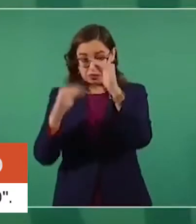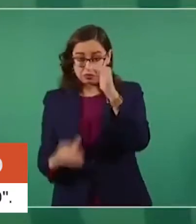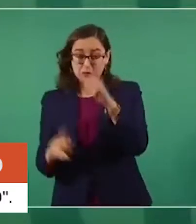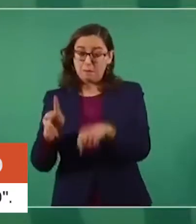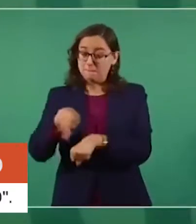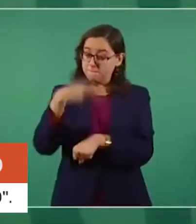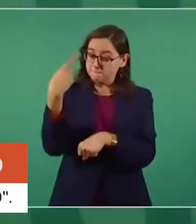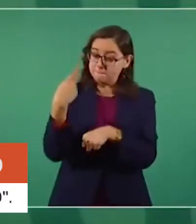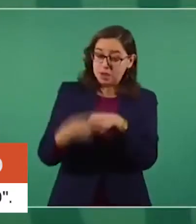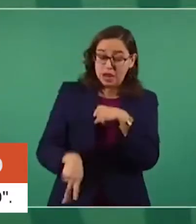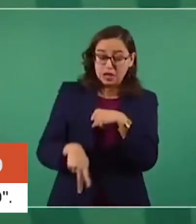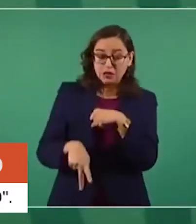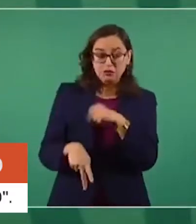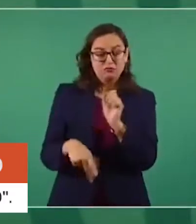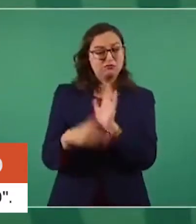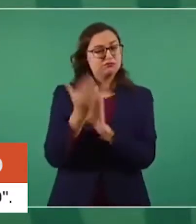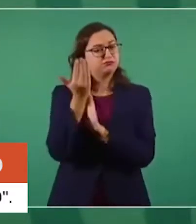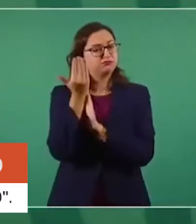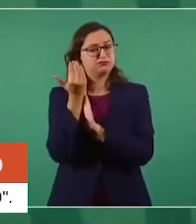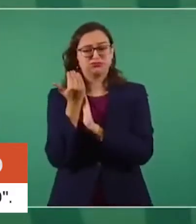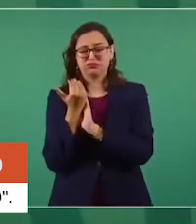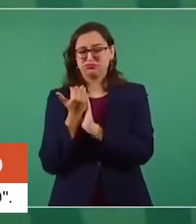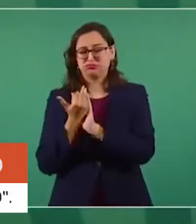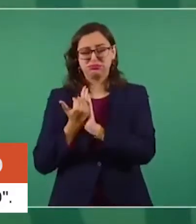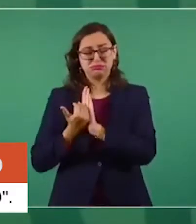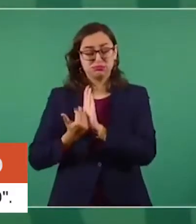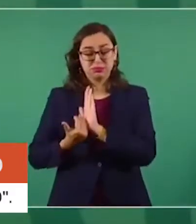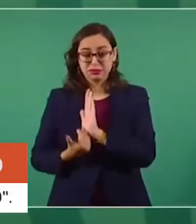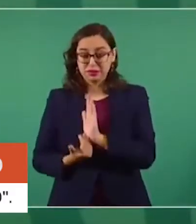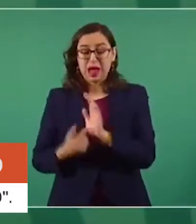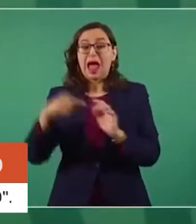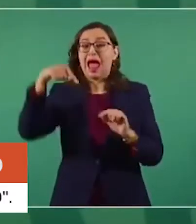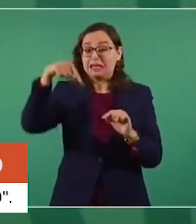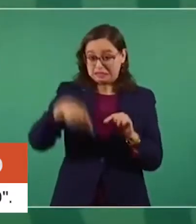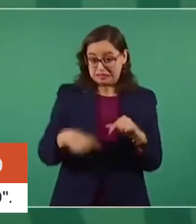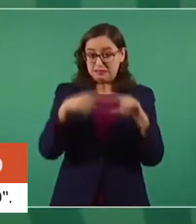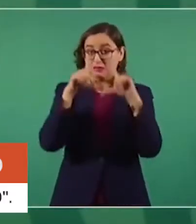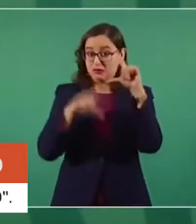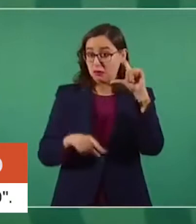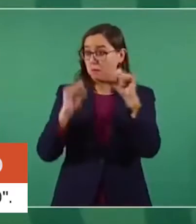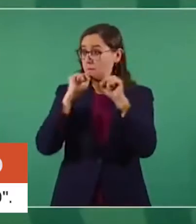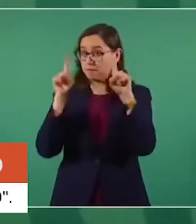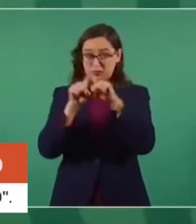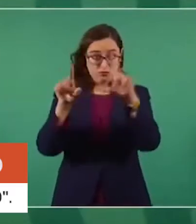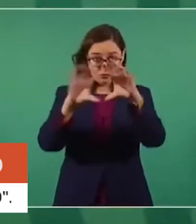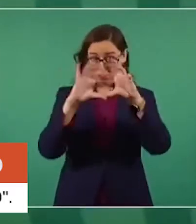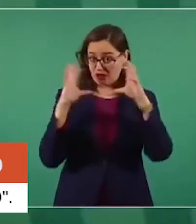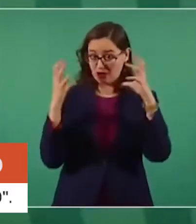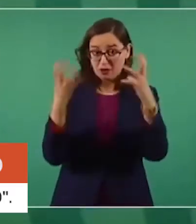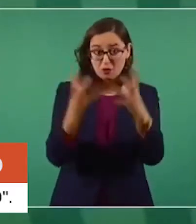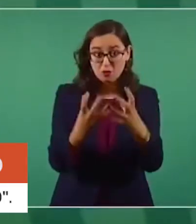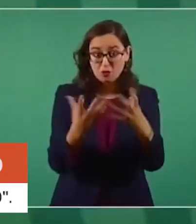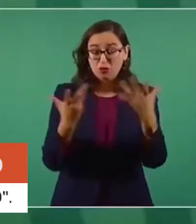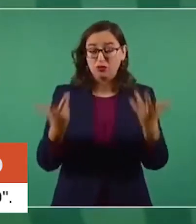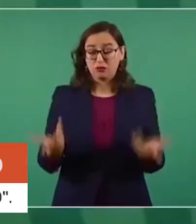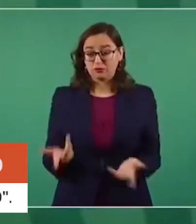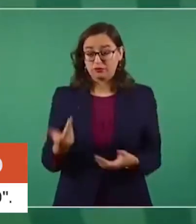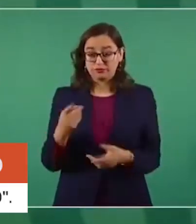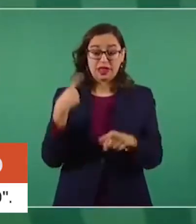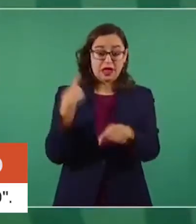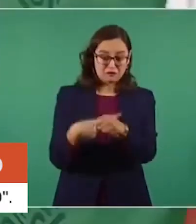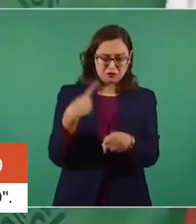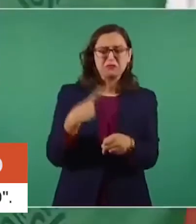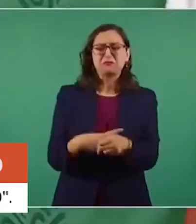menor de tener enfermedad COVID, sobre todo la enfermedad grave, y un riesgo casi nulo